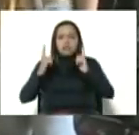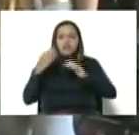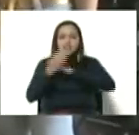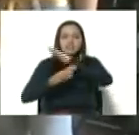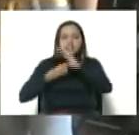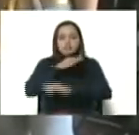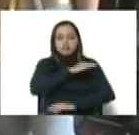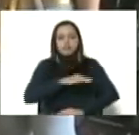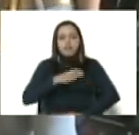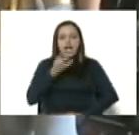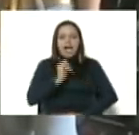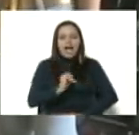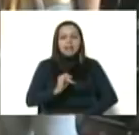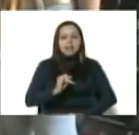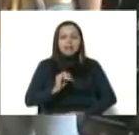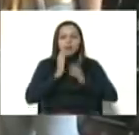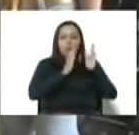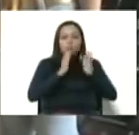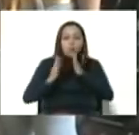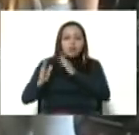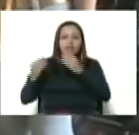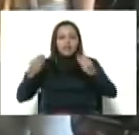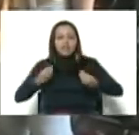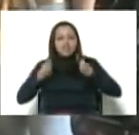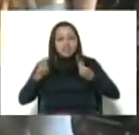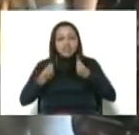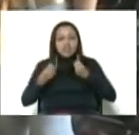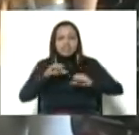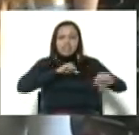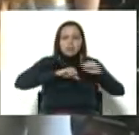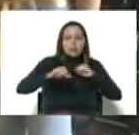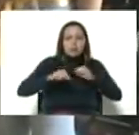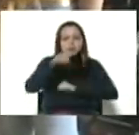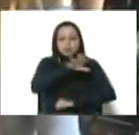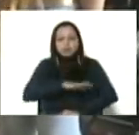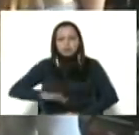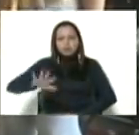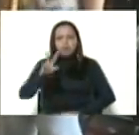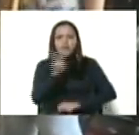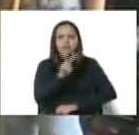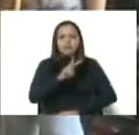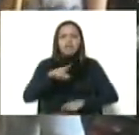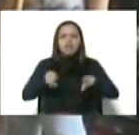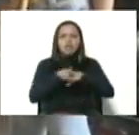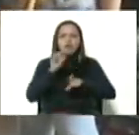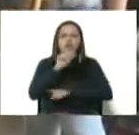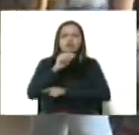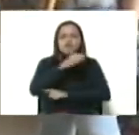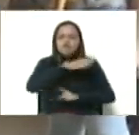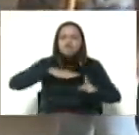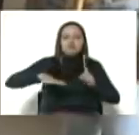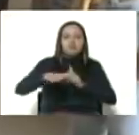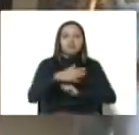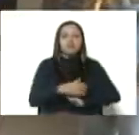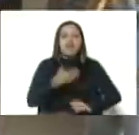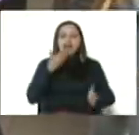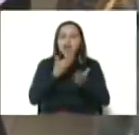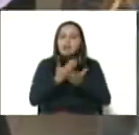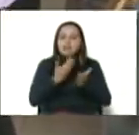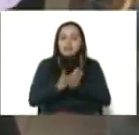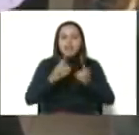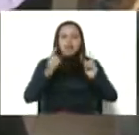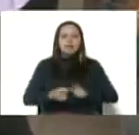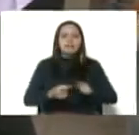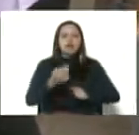bases de misiones sean estructuras vivas, que se mueven por todo el territorio como punto y círculo, no sólo el agradecimiento,